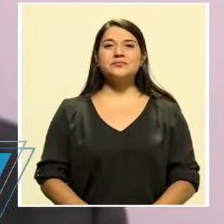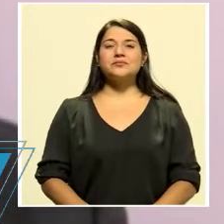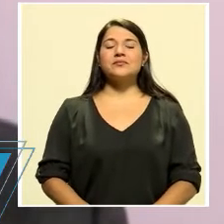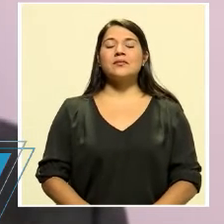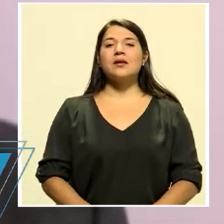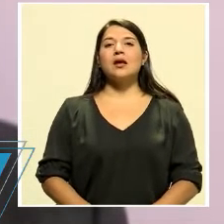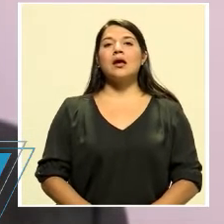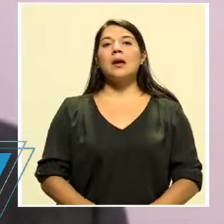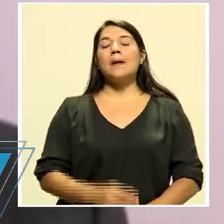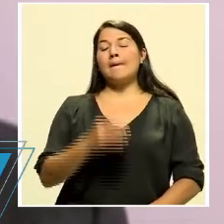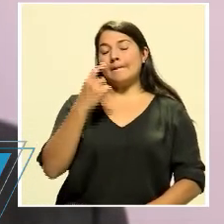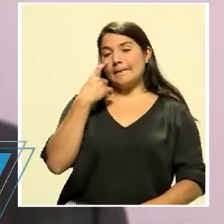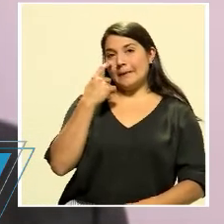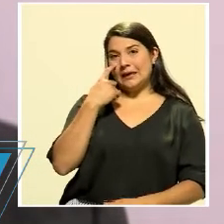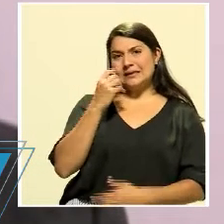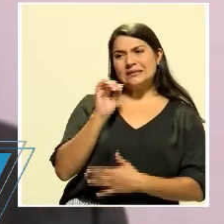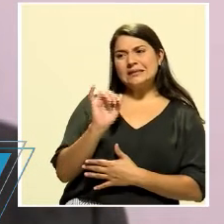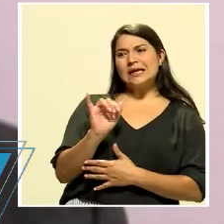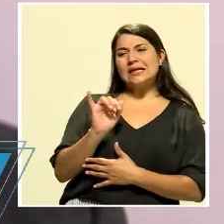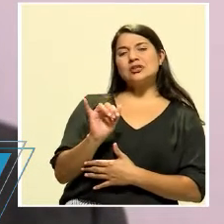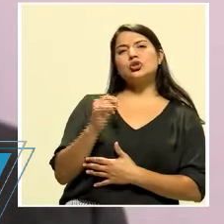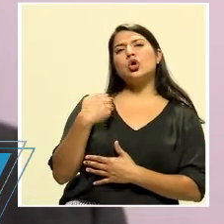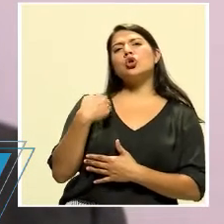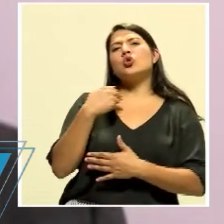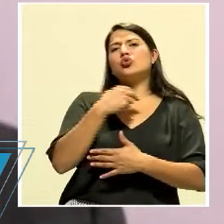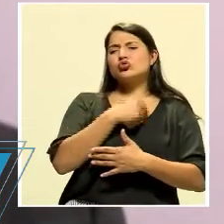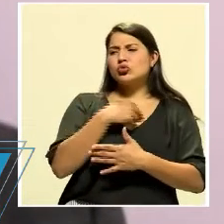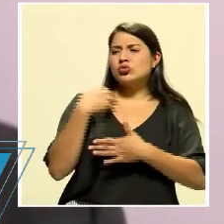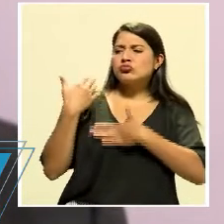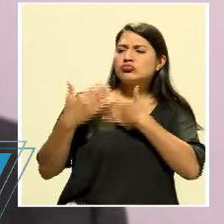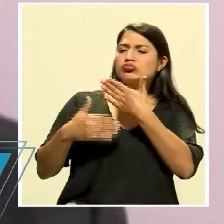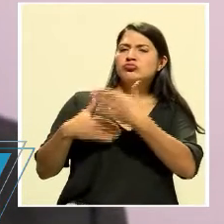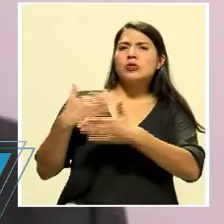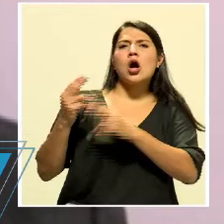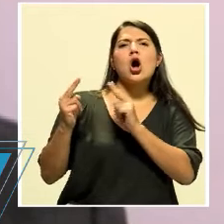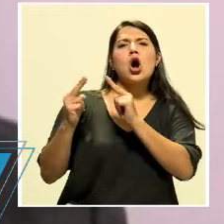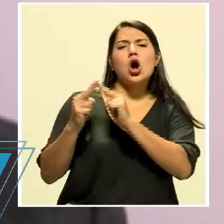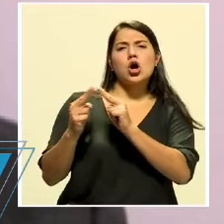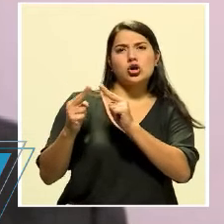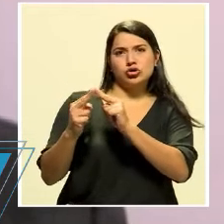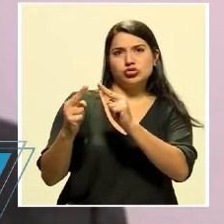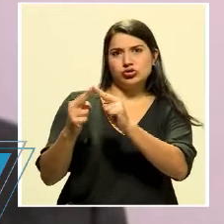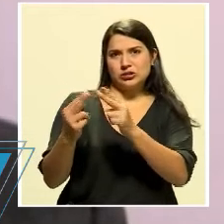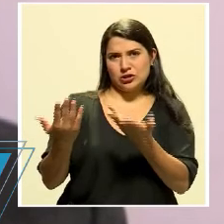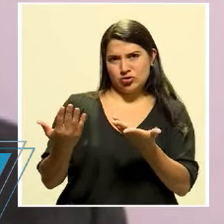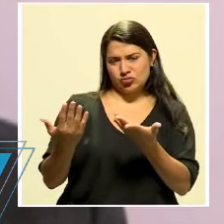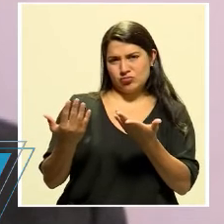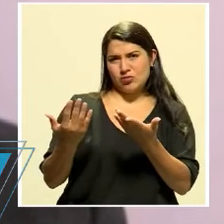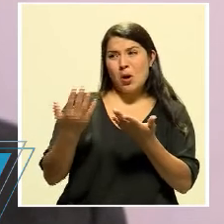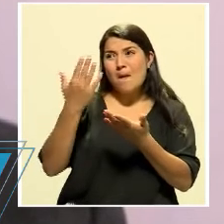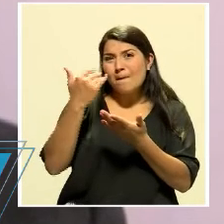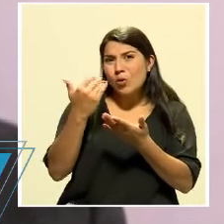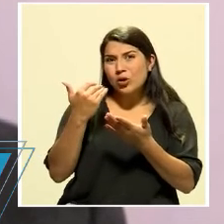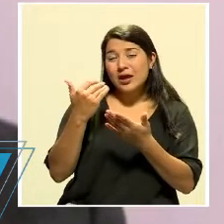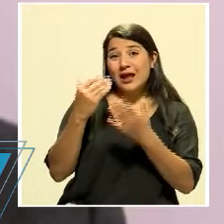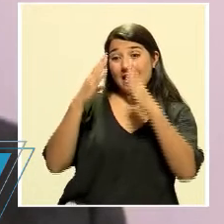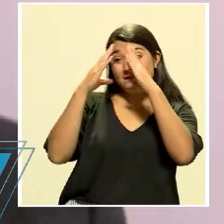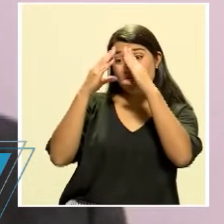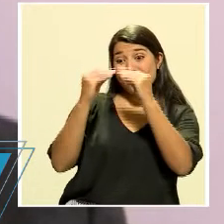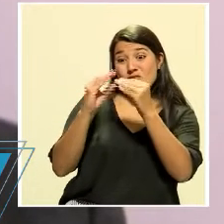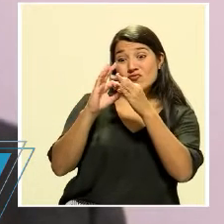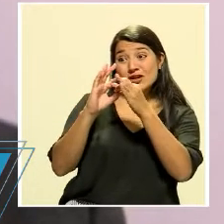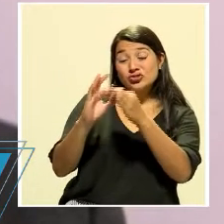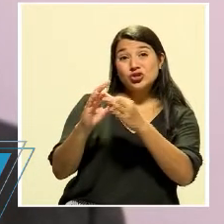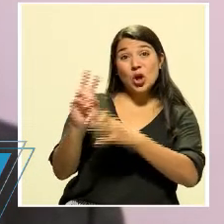Es que en esto hemos ido conociendo muchísimo. La mayoría de la información que tenemos ahora,